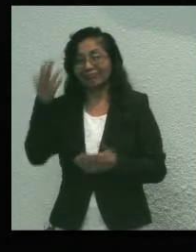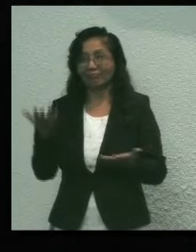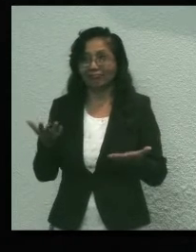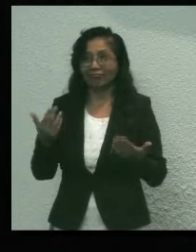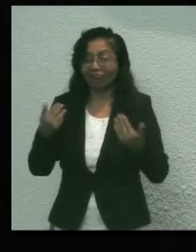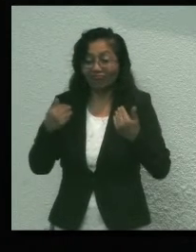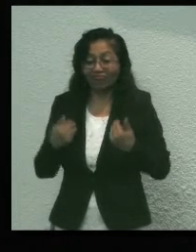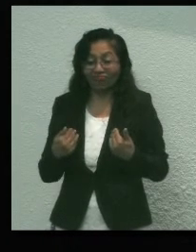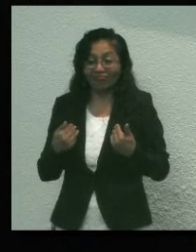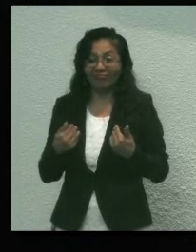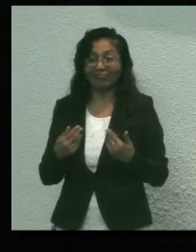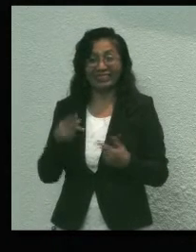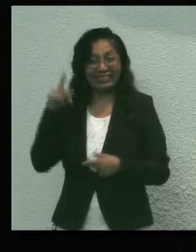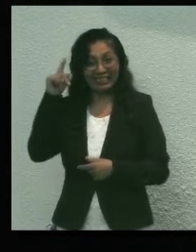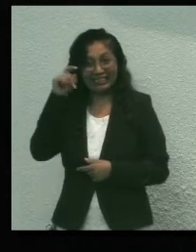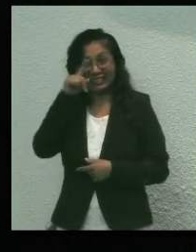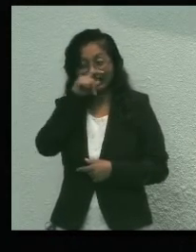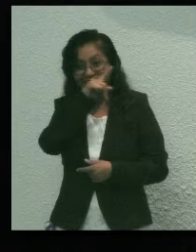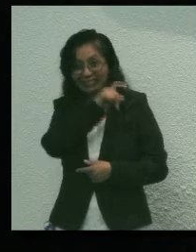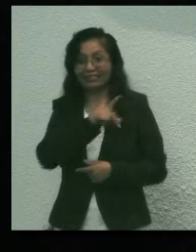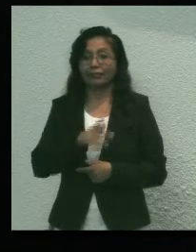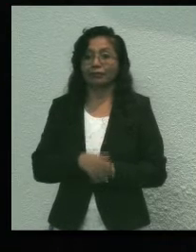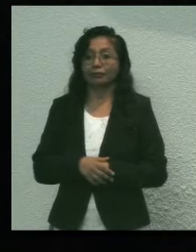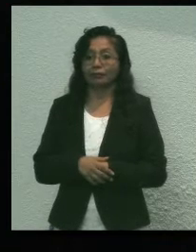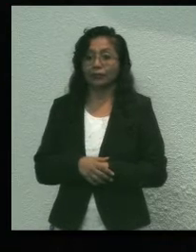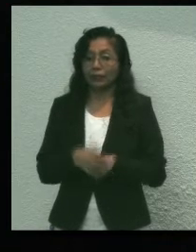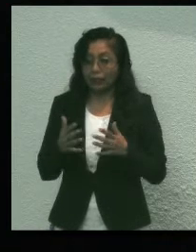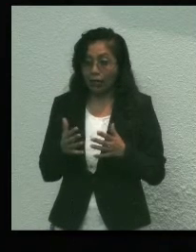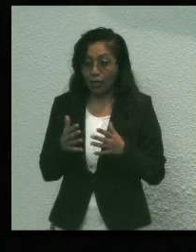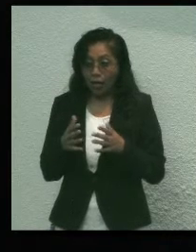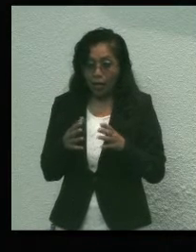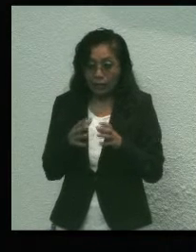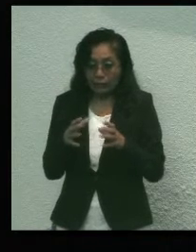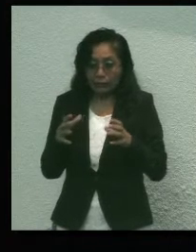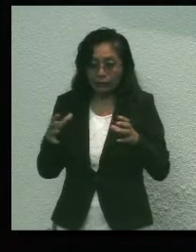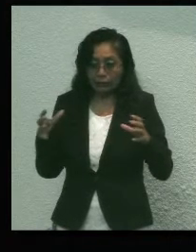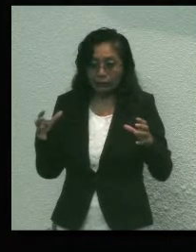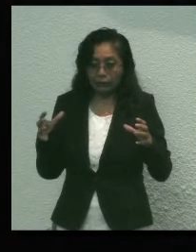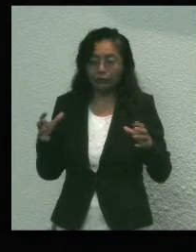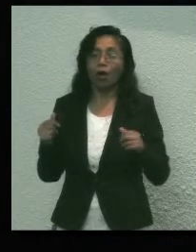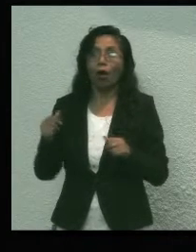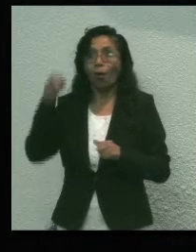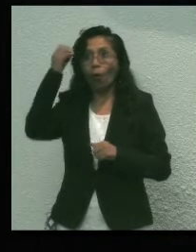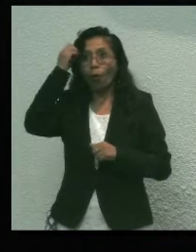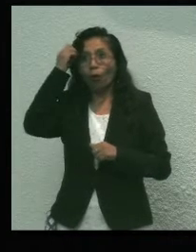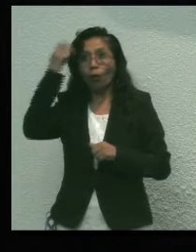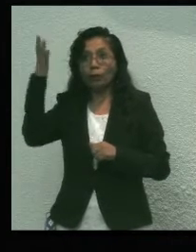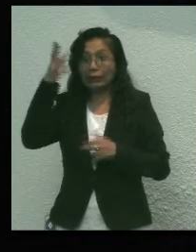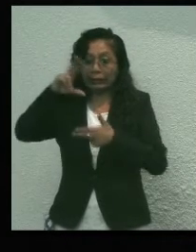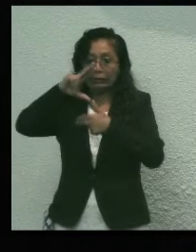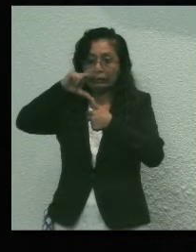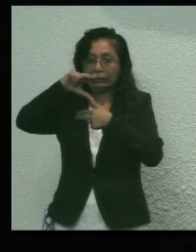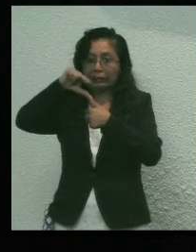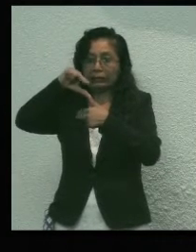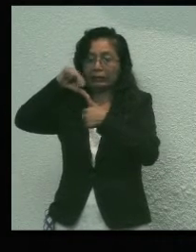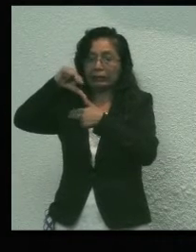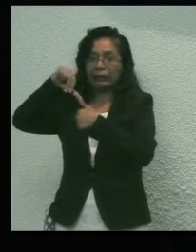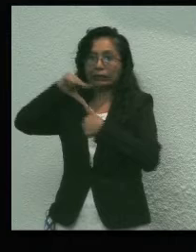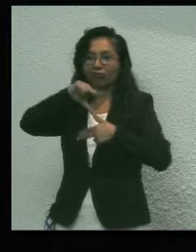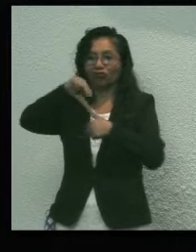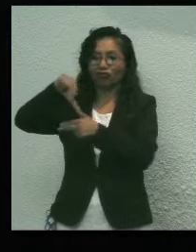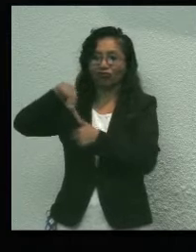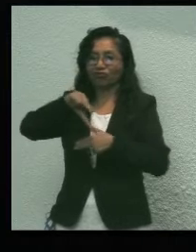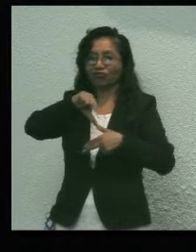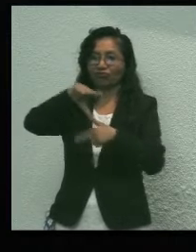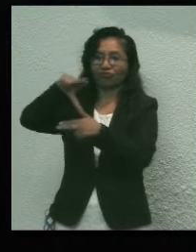que a veces, por su vertiginoso y constante crecimiento, lo olvidamos. Olvidamos que un huracán puede poner